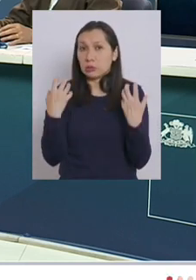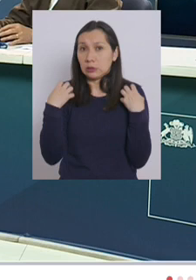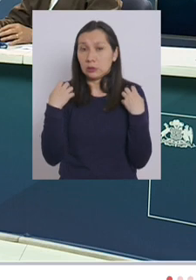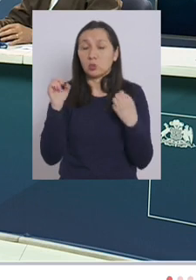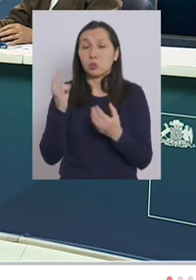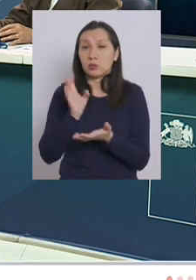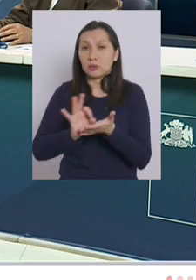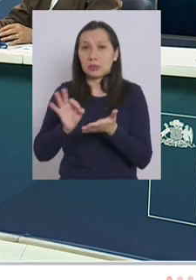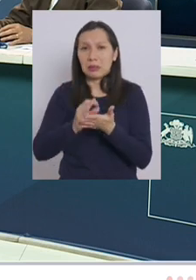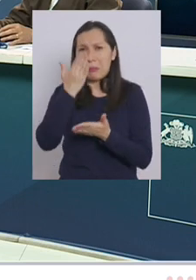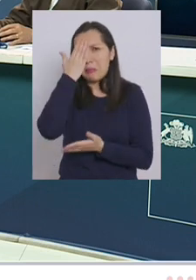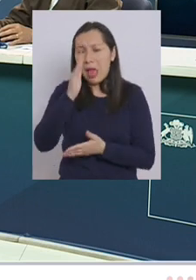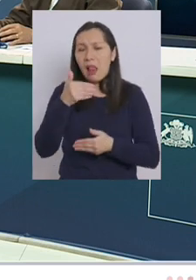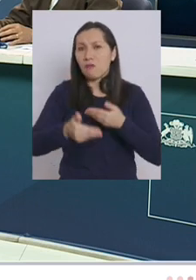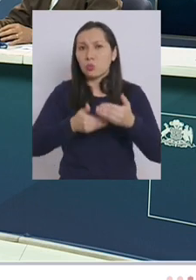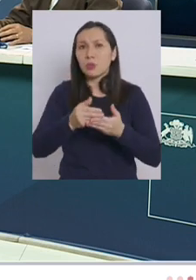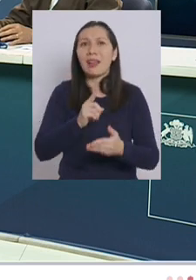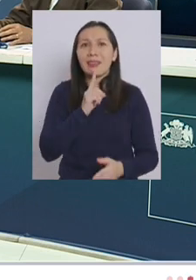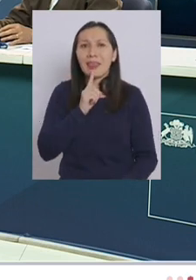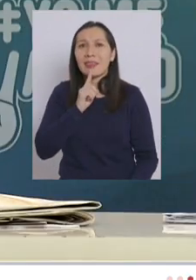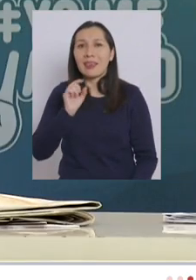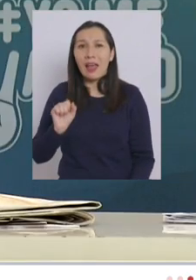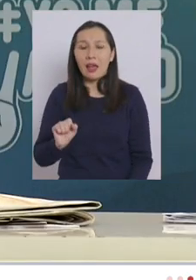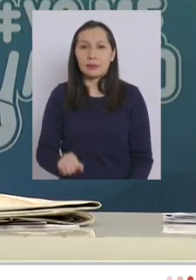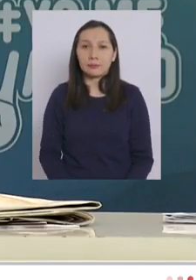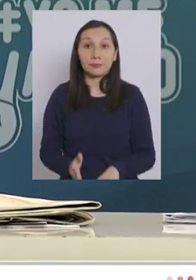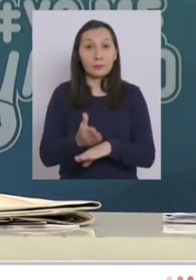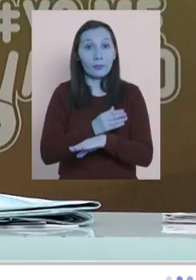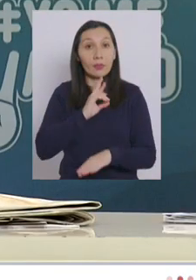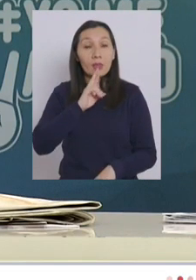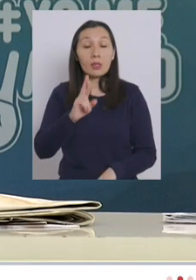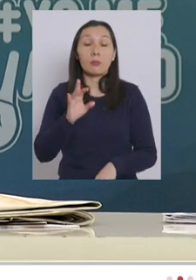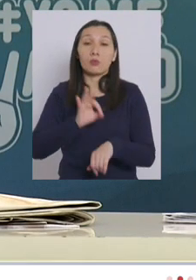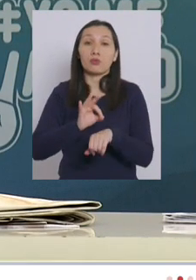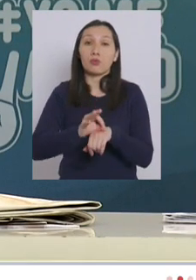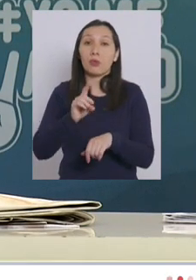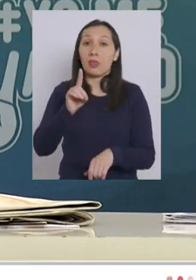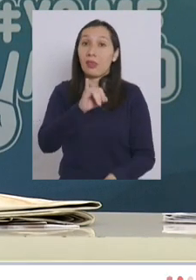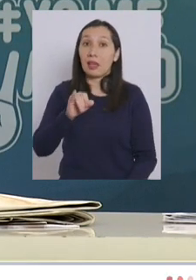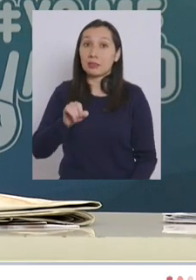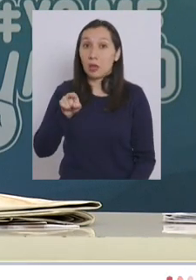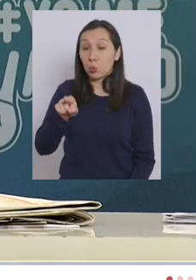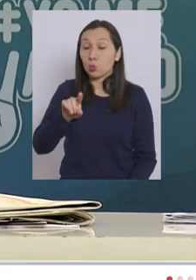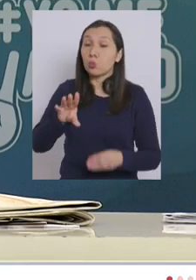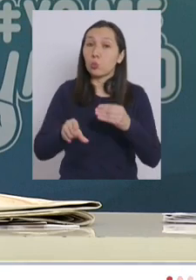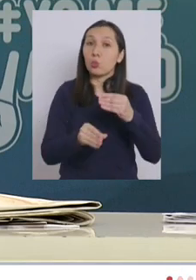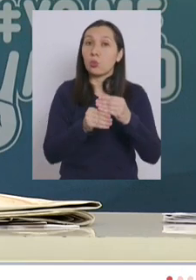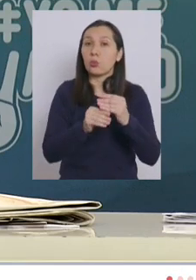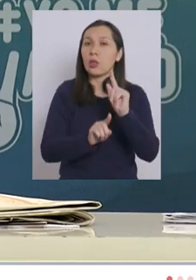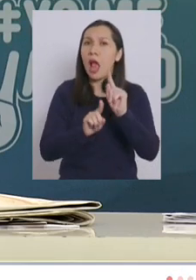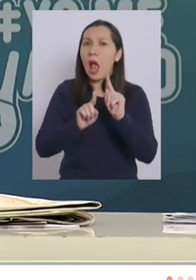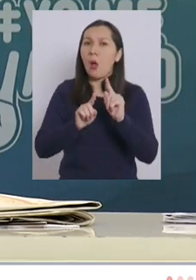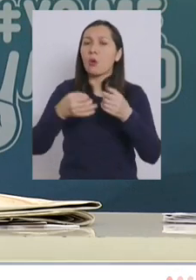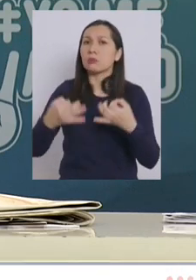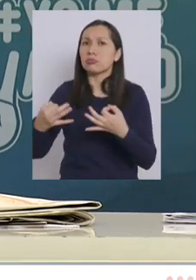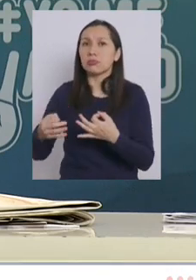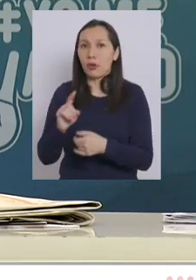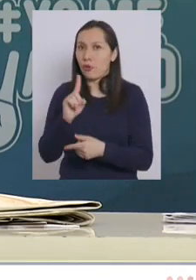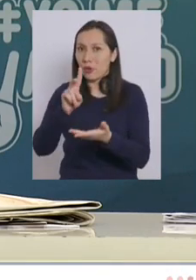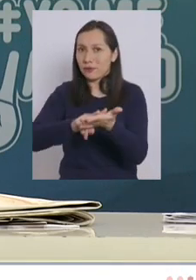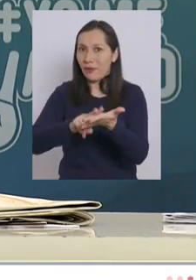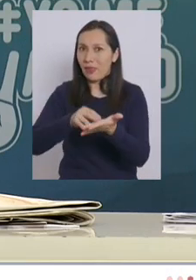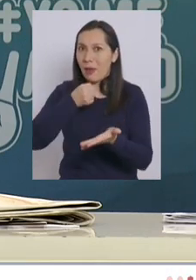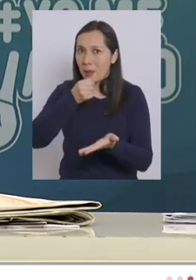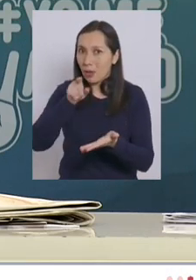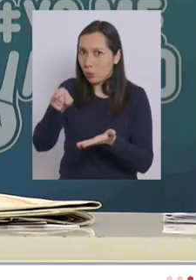subsecretaría por el mal funcionamiento de la estrategia TTA antes de que conteste la doctora Daza ahí usted incluye ciertas aseveraciones que no son